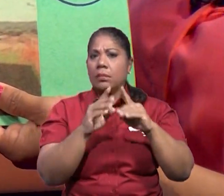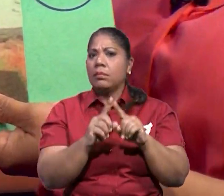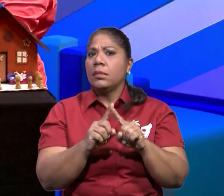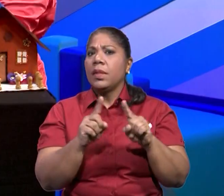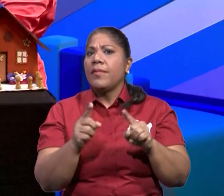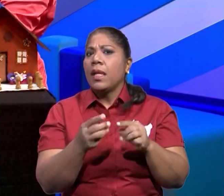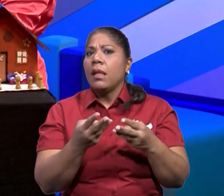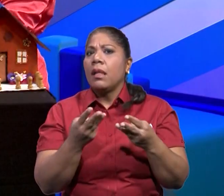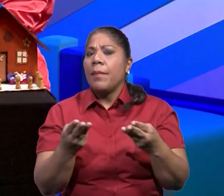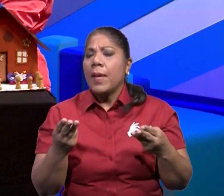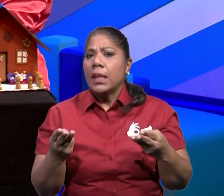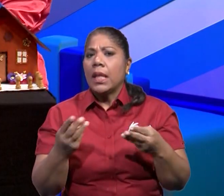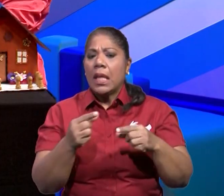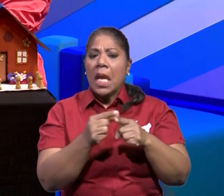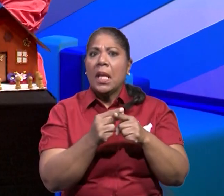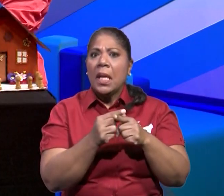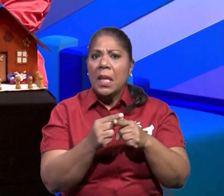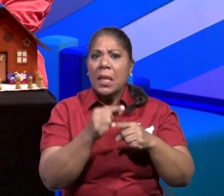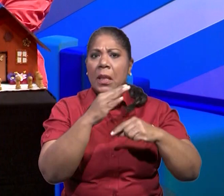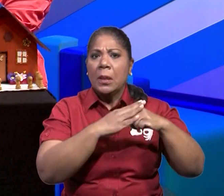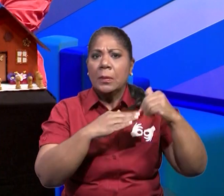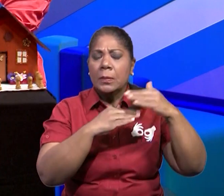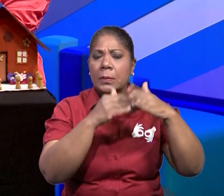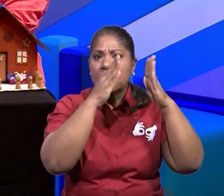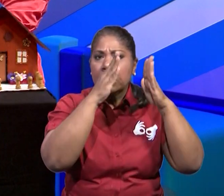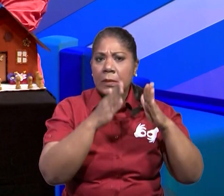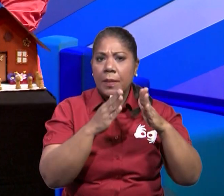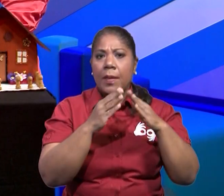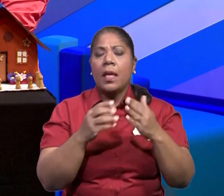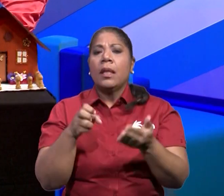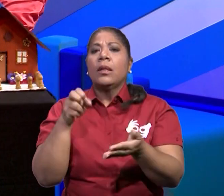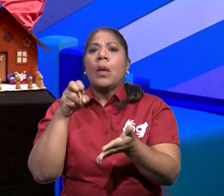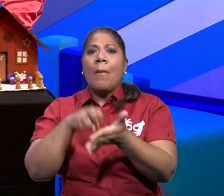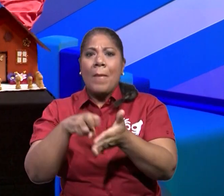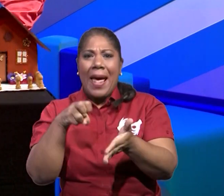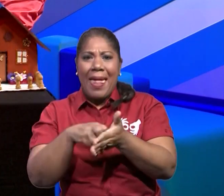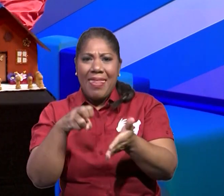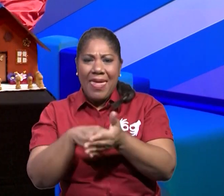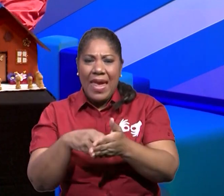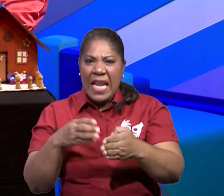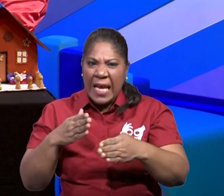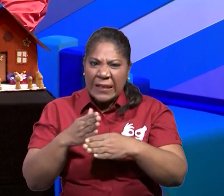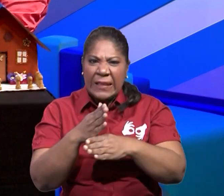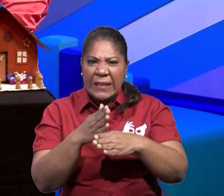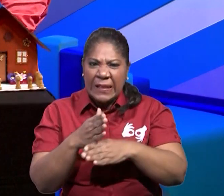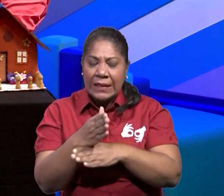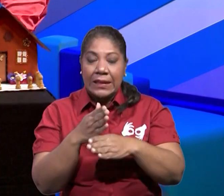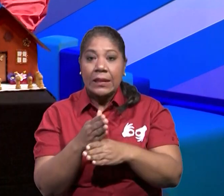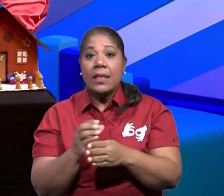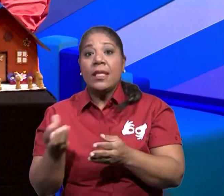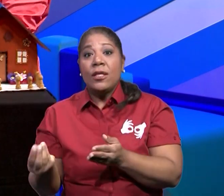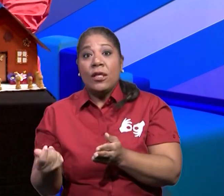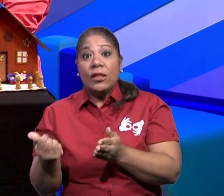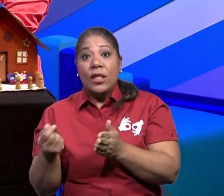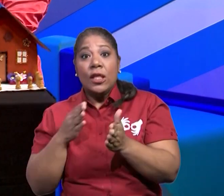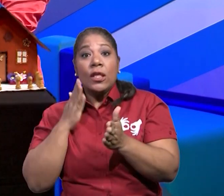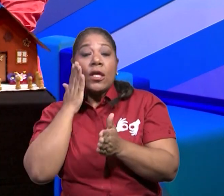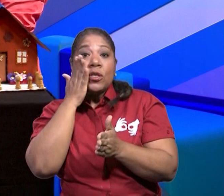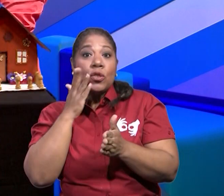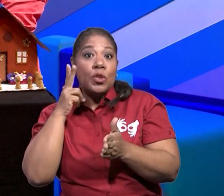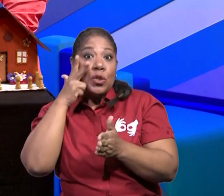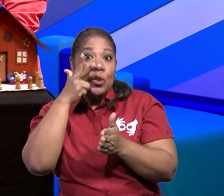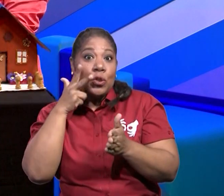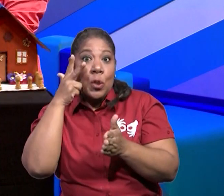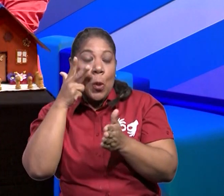uno de los niños con ayuda en casa pueden hacerlo con figuras de revistas o